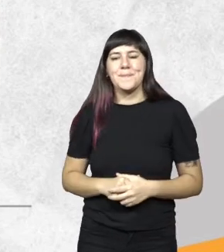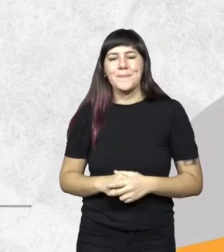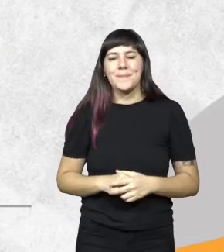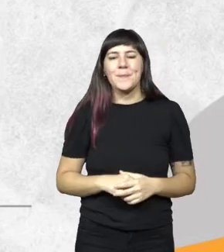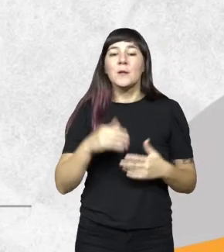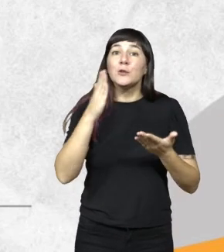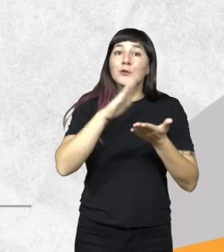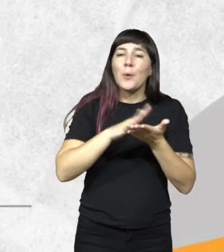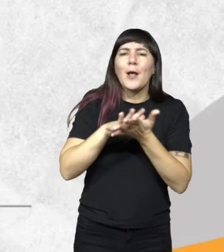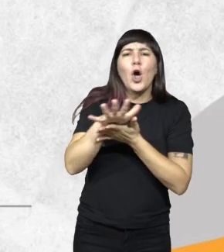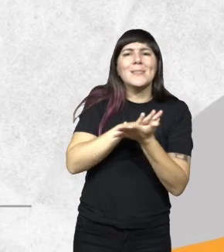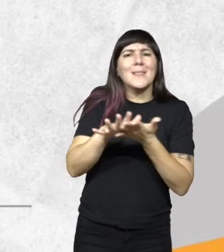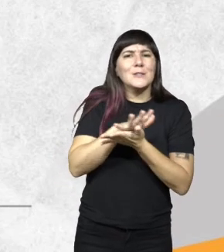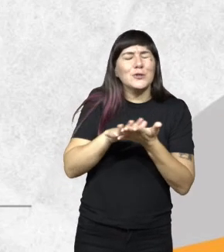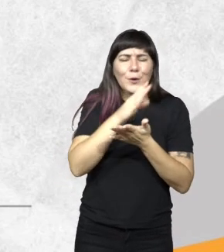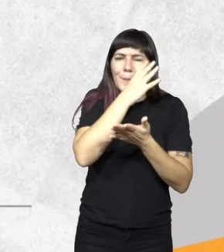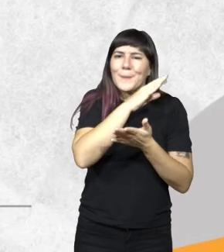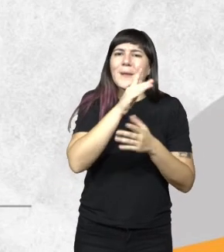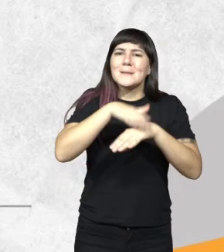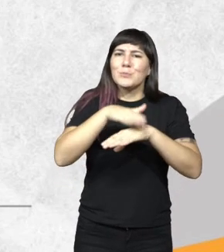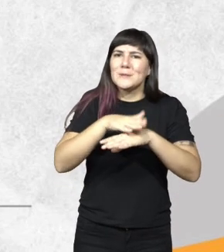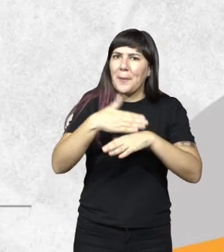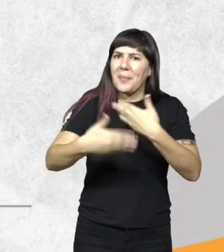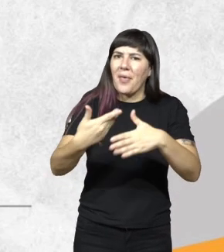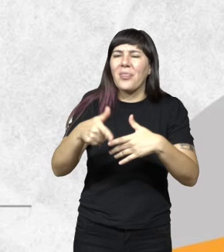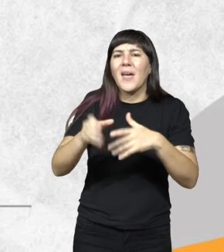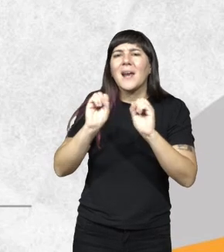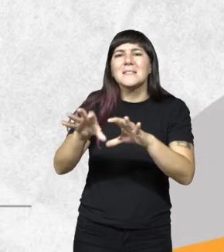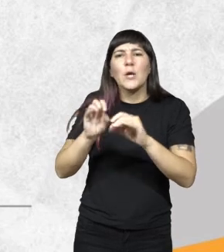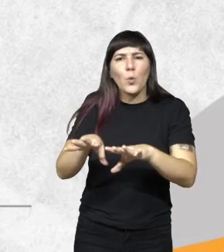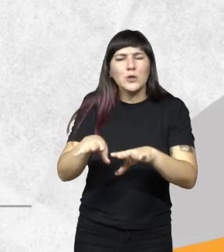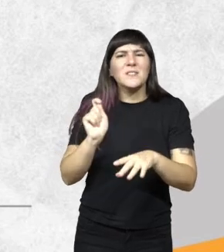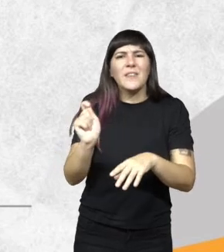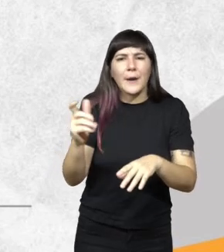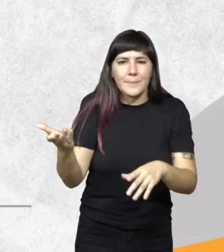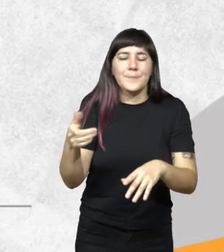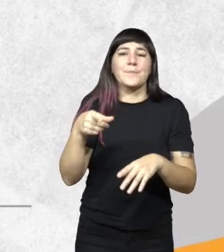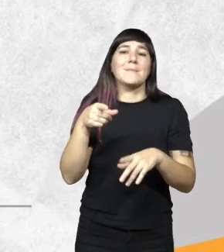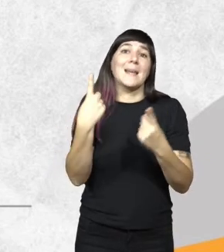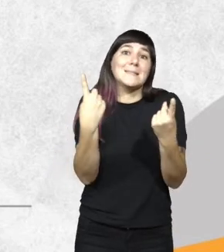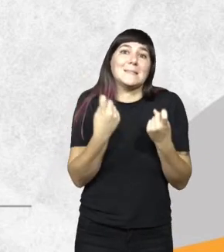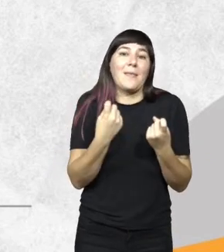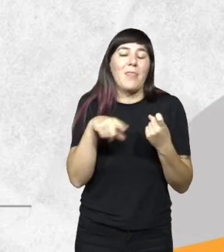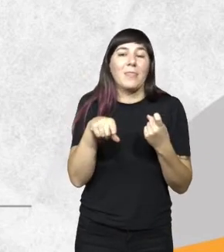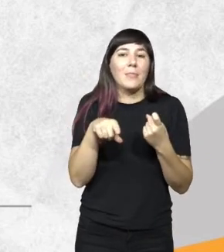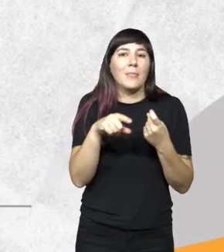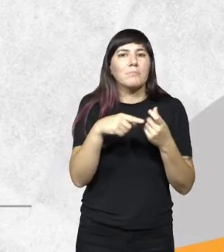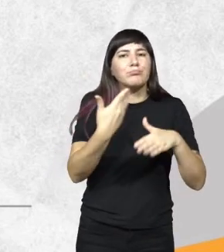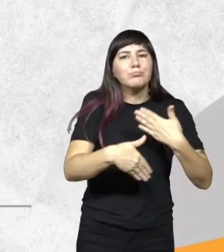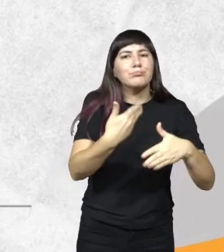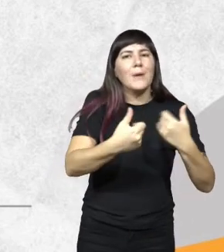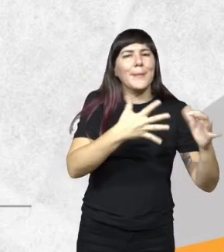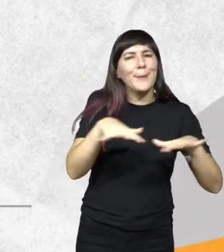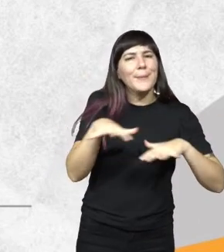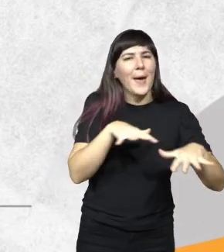En relación al contexto de la gestión de los residuos, lo primero que se nos presentó ante la necesidad de empezar a desarrollar